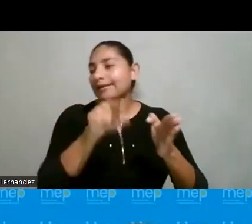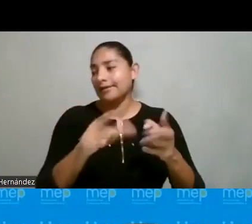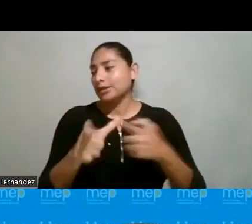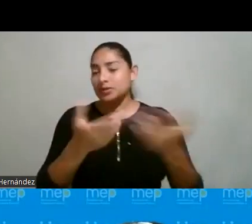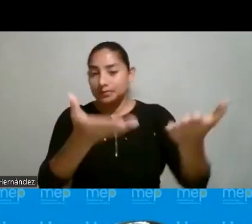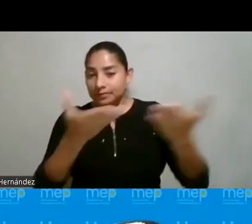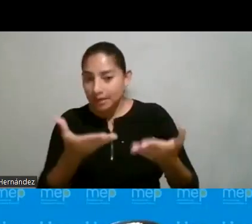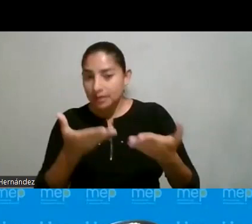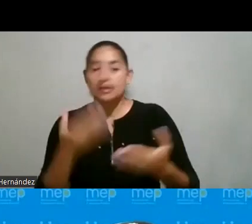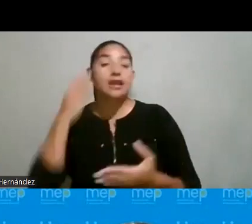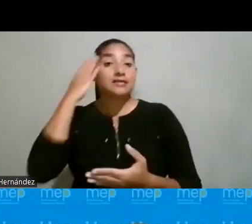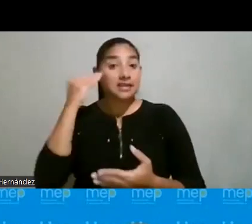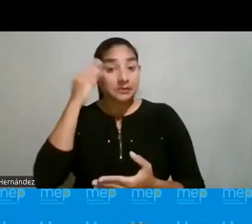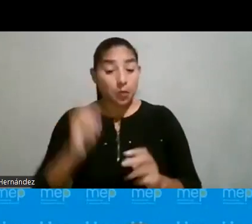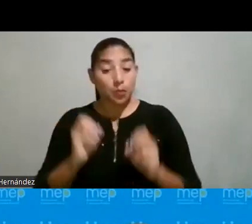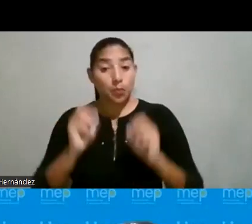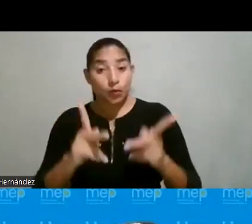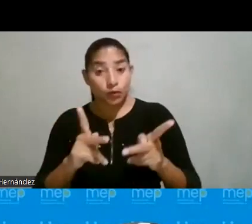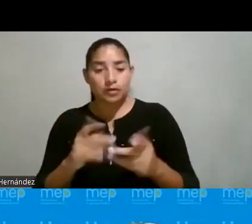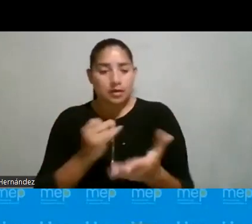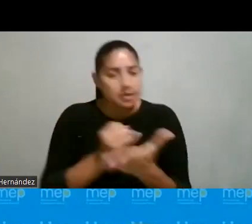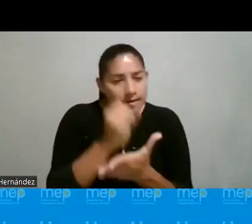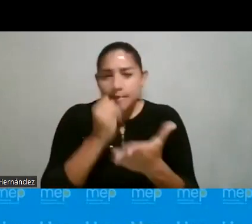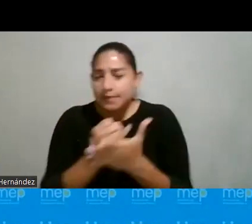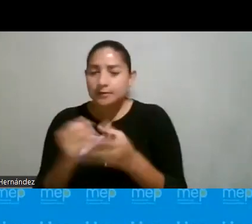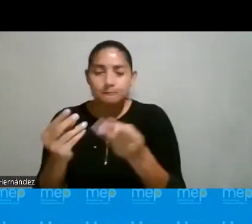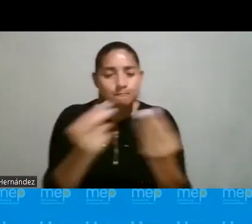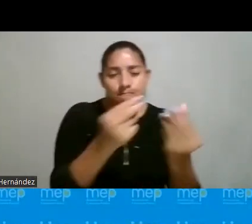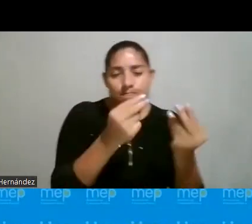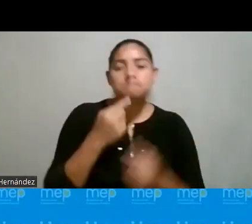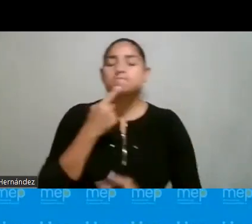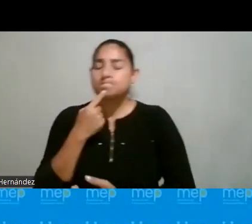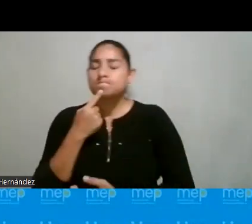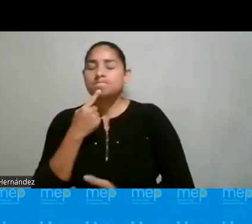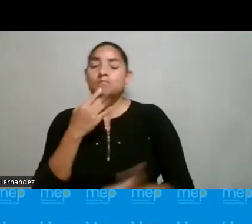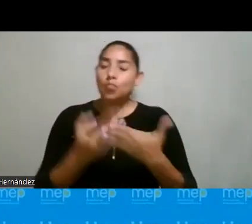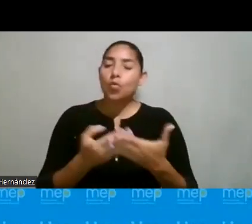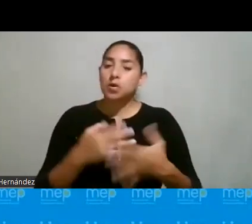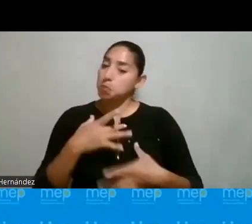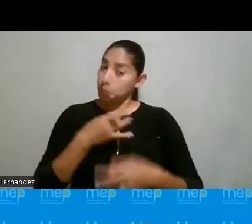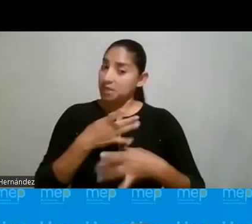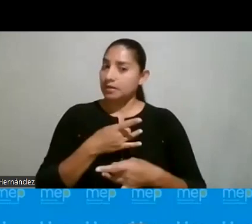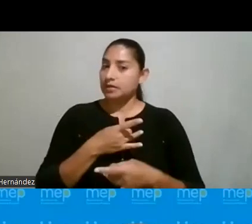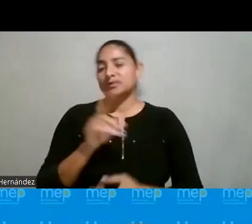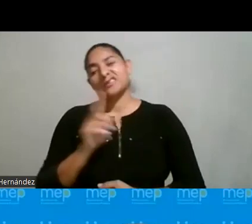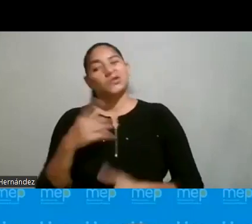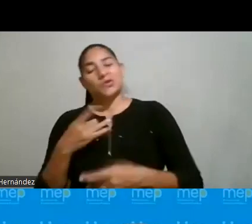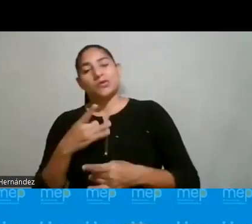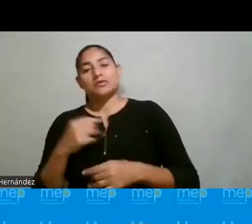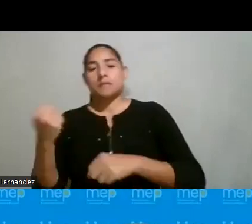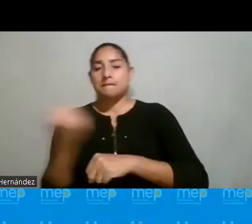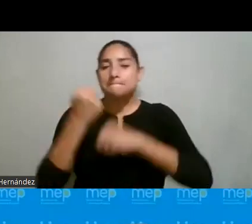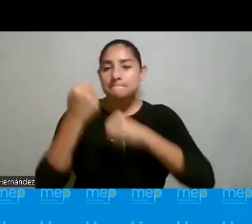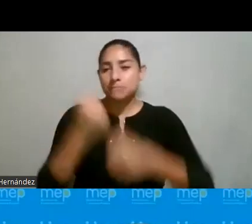tener las experiencias, el poder indagar y el poder decir, bueno, esto es de mi interés o no, eso es fundamental.